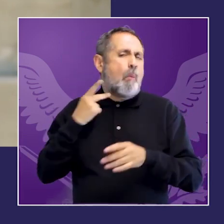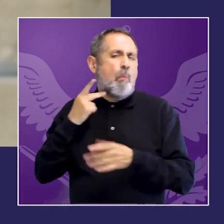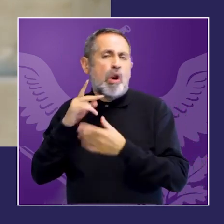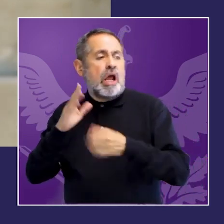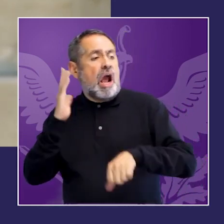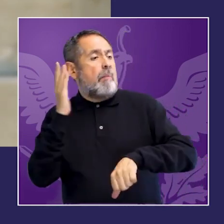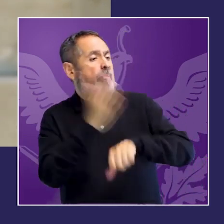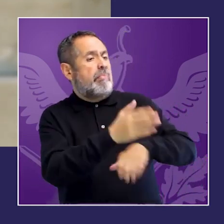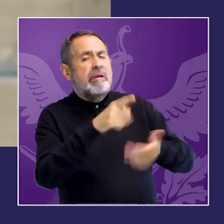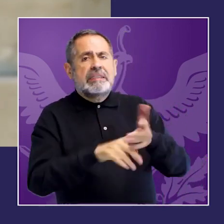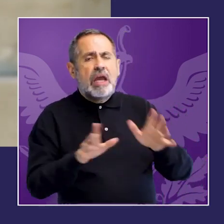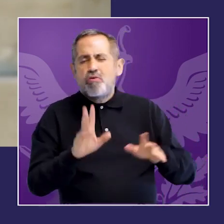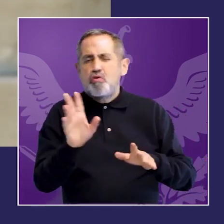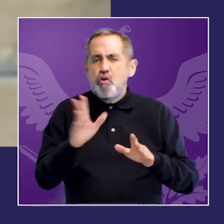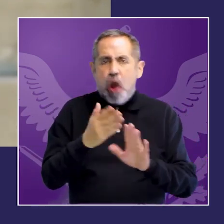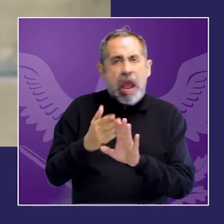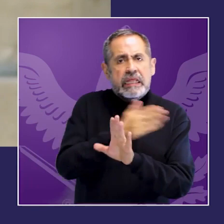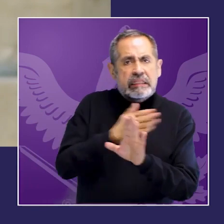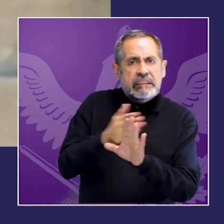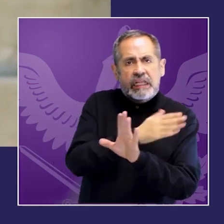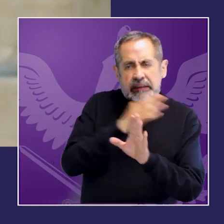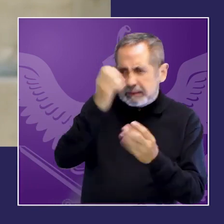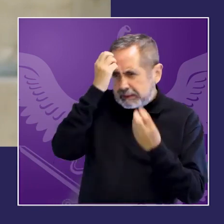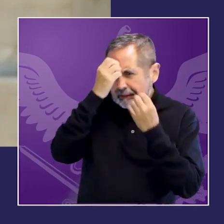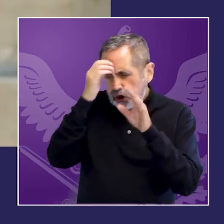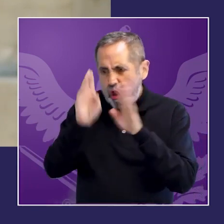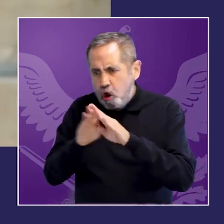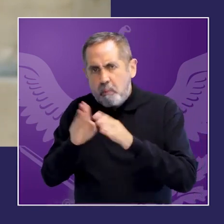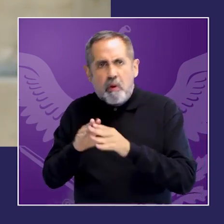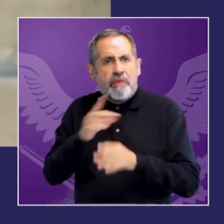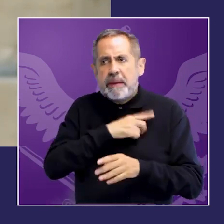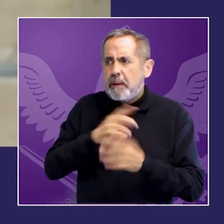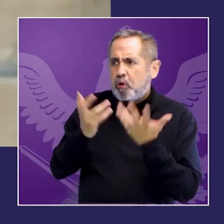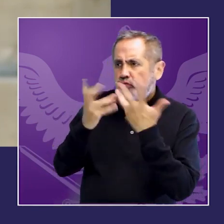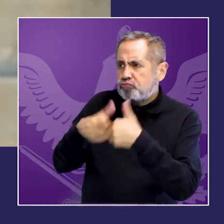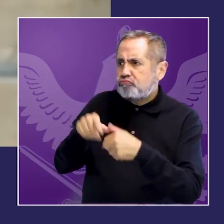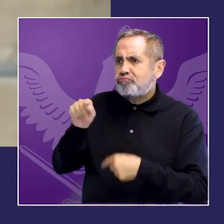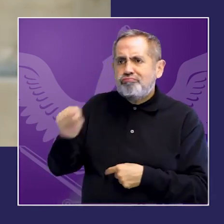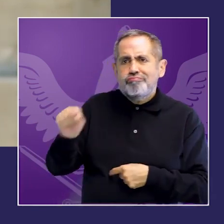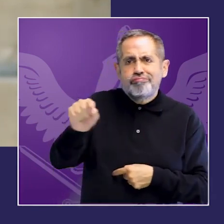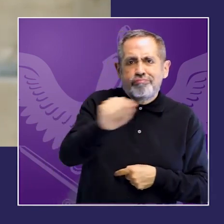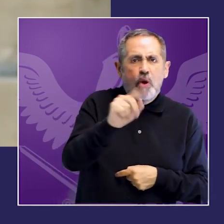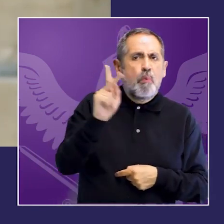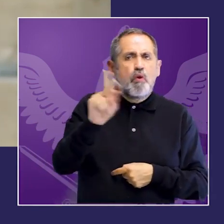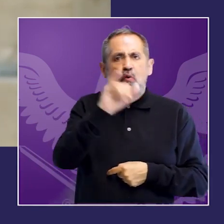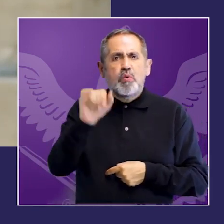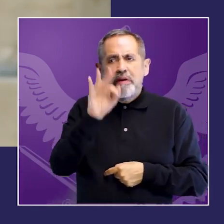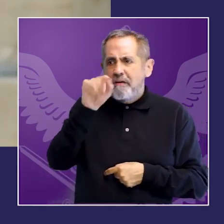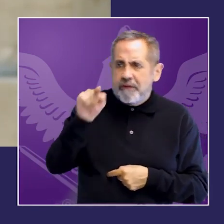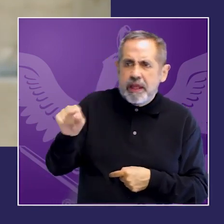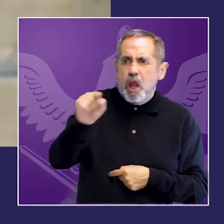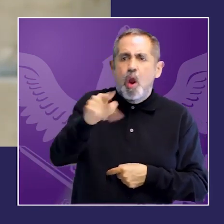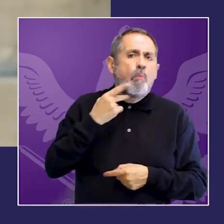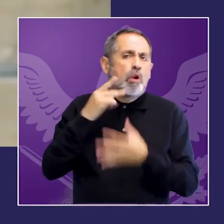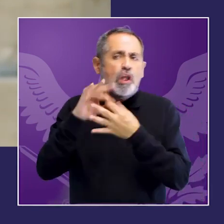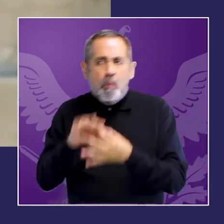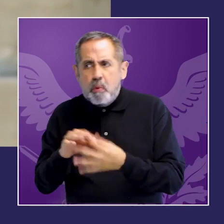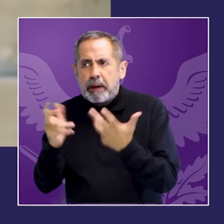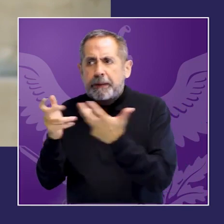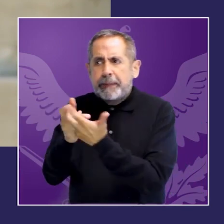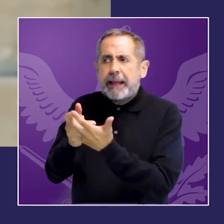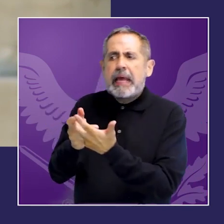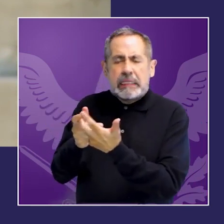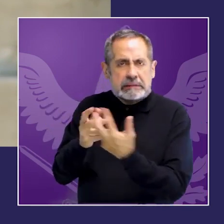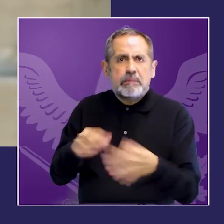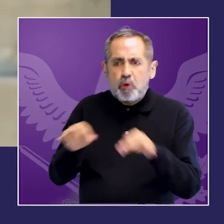poder judicial con las políticas públicas es imprescindible para fortalecer nuestras democracias y creo que es importante